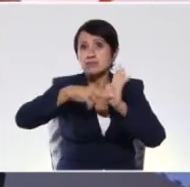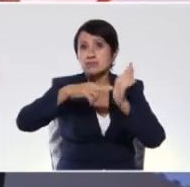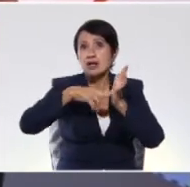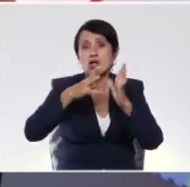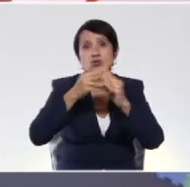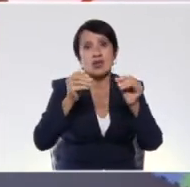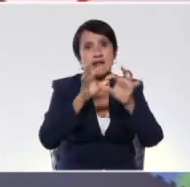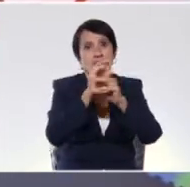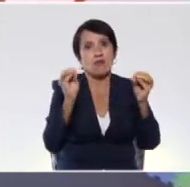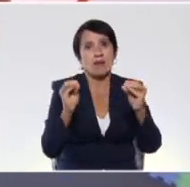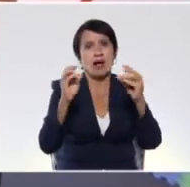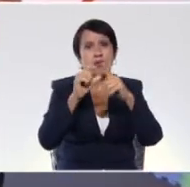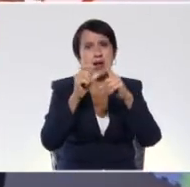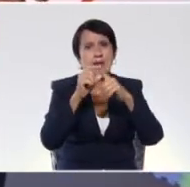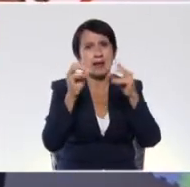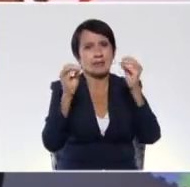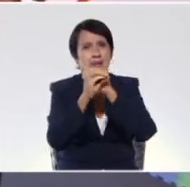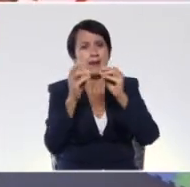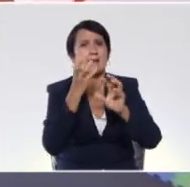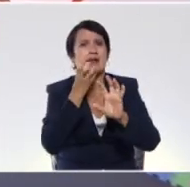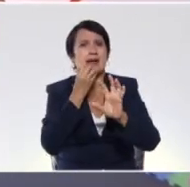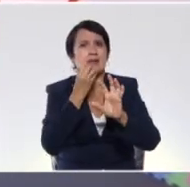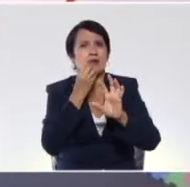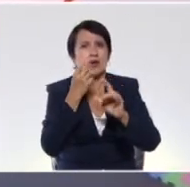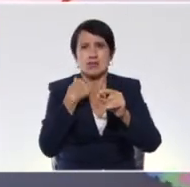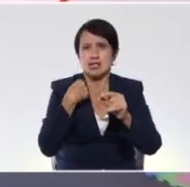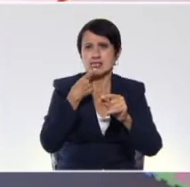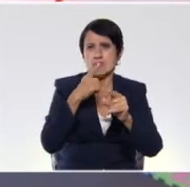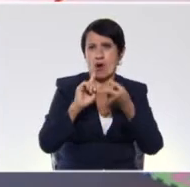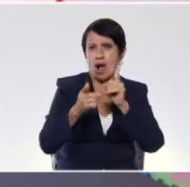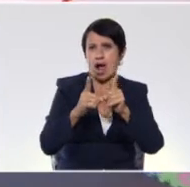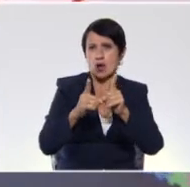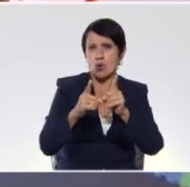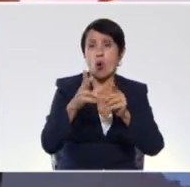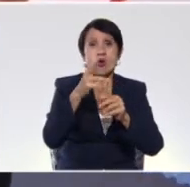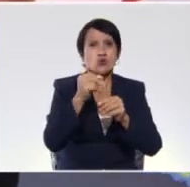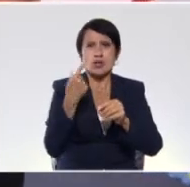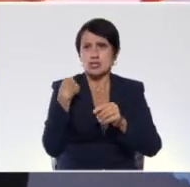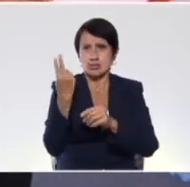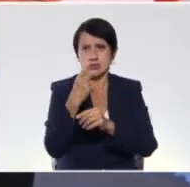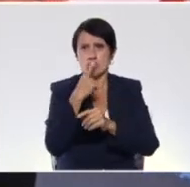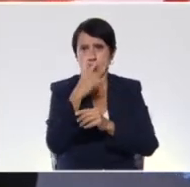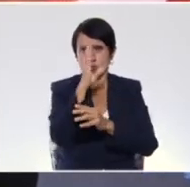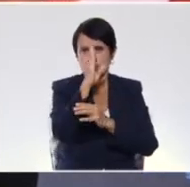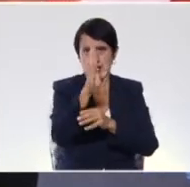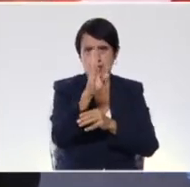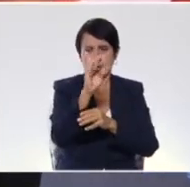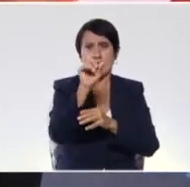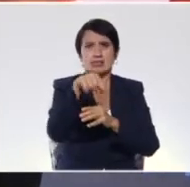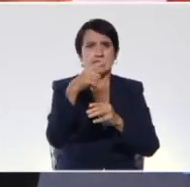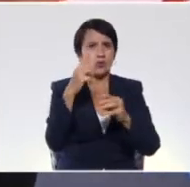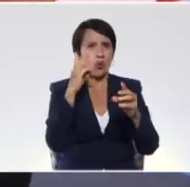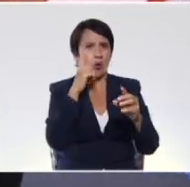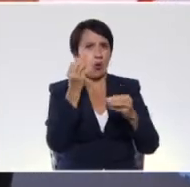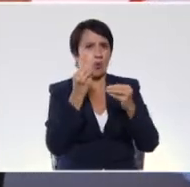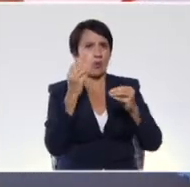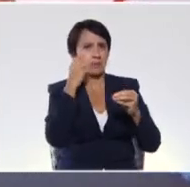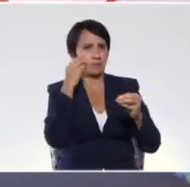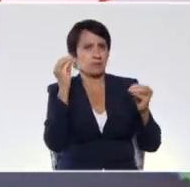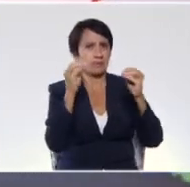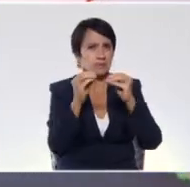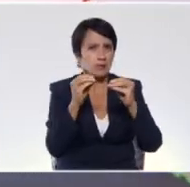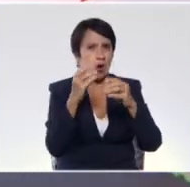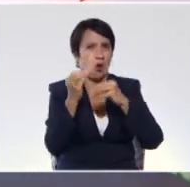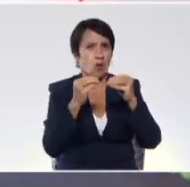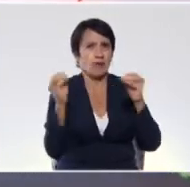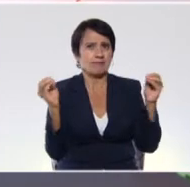en sentido figurado, cuando queremos decir algo pero no lo decimos de manera directa, sino que utilizamos como un refrán o una frase para decir lo